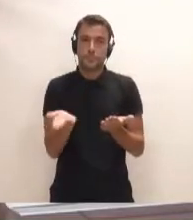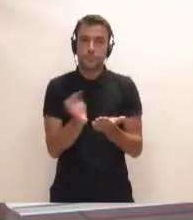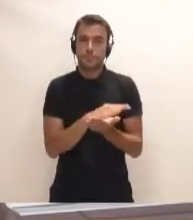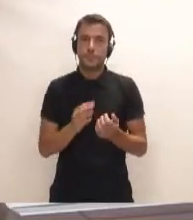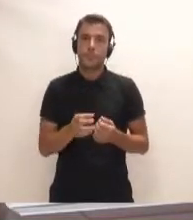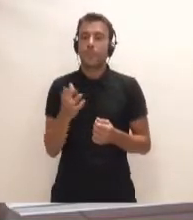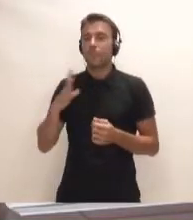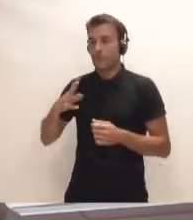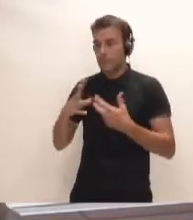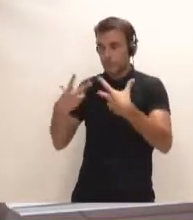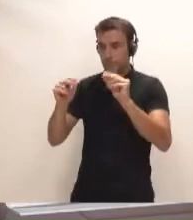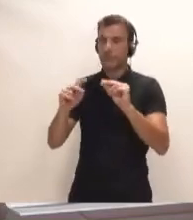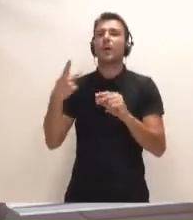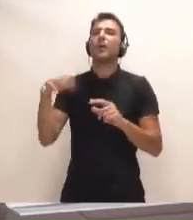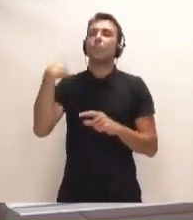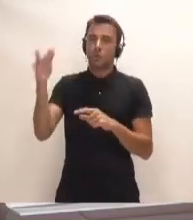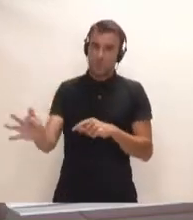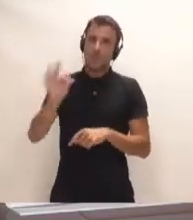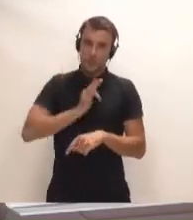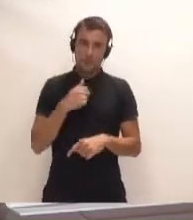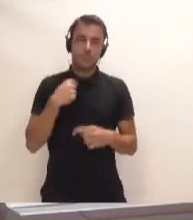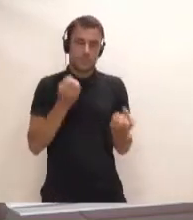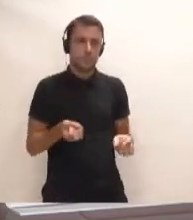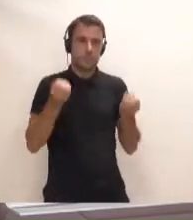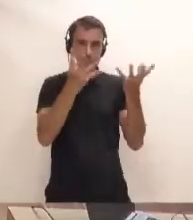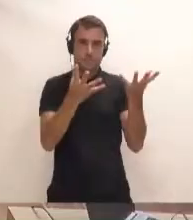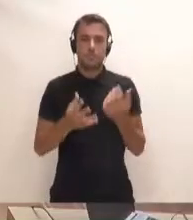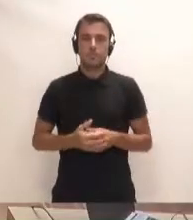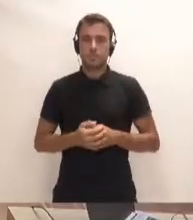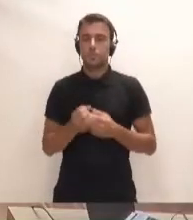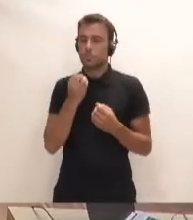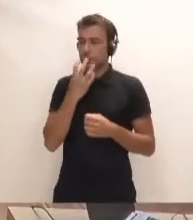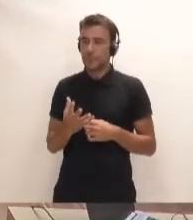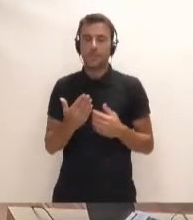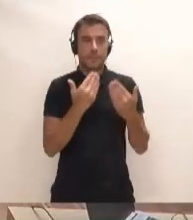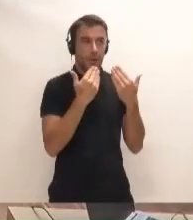Vaya concluyendo, por favor. en la siguiente intervención, señor presidente. Muy bien. Gracias.